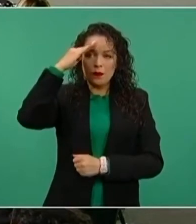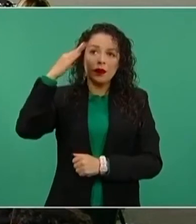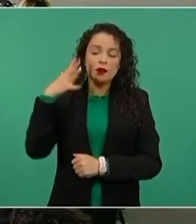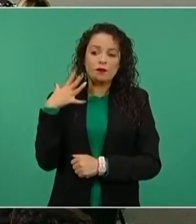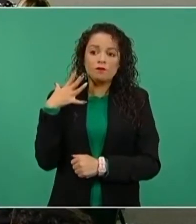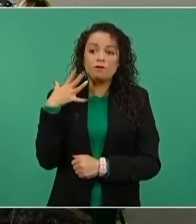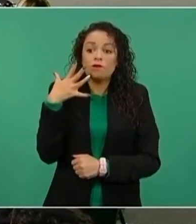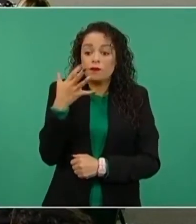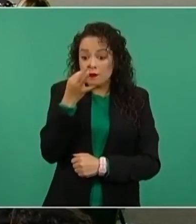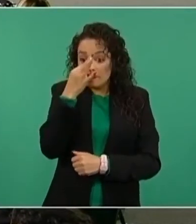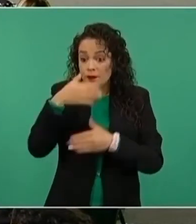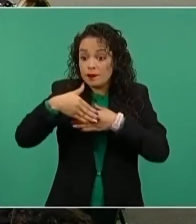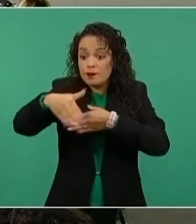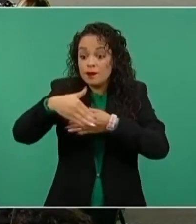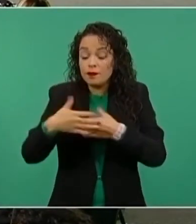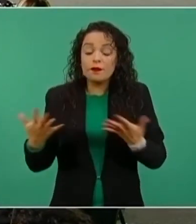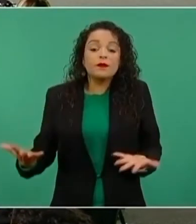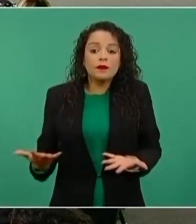Noticias TVT.